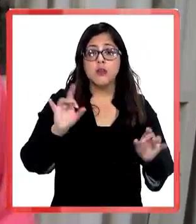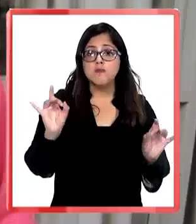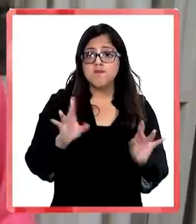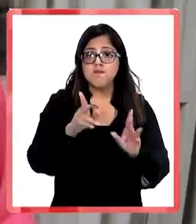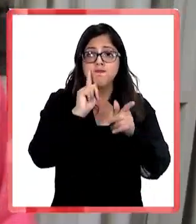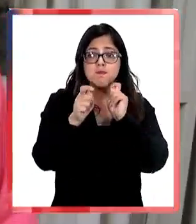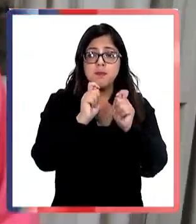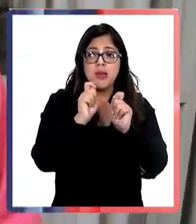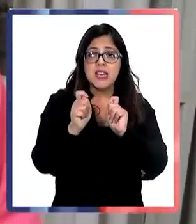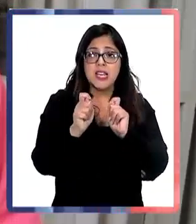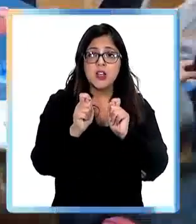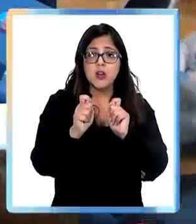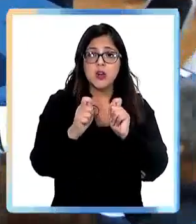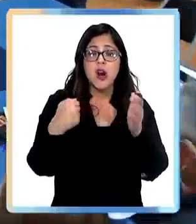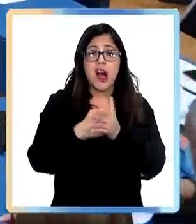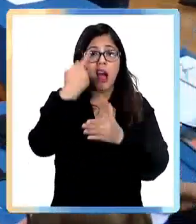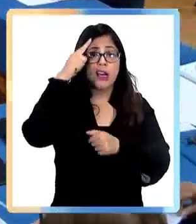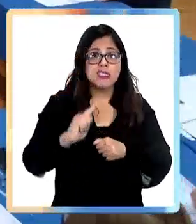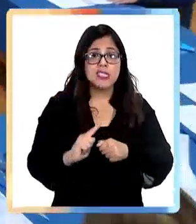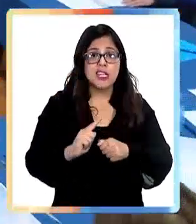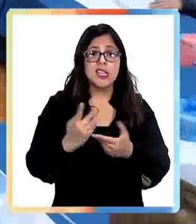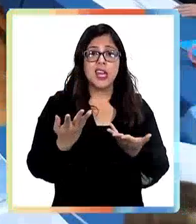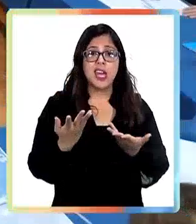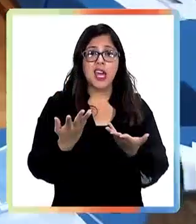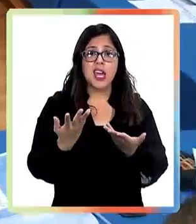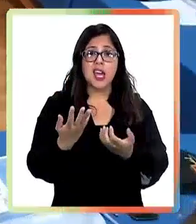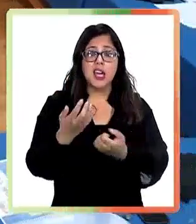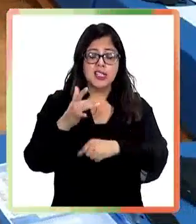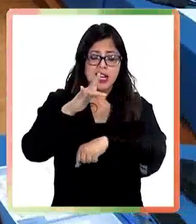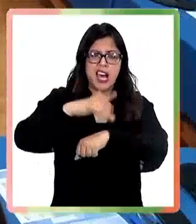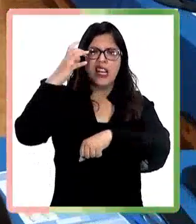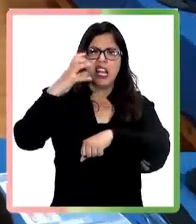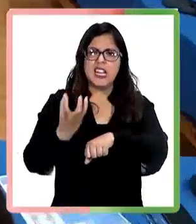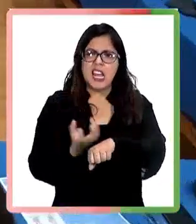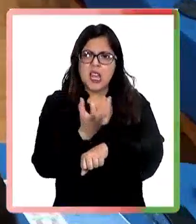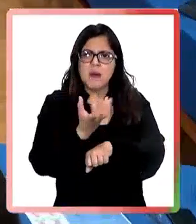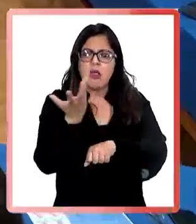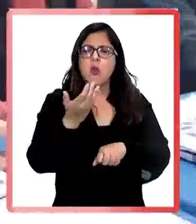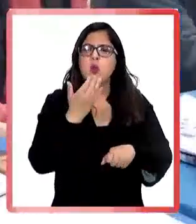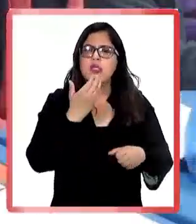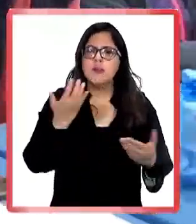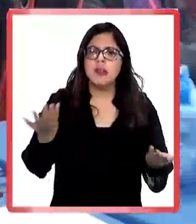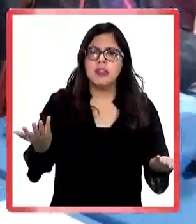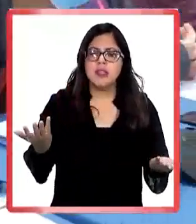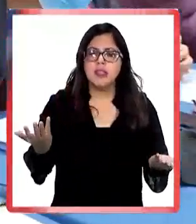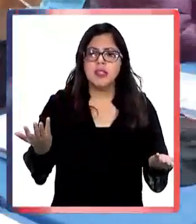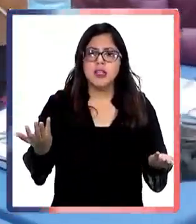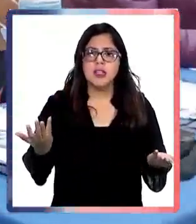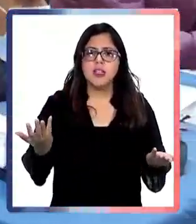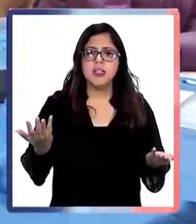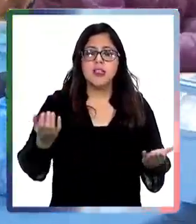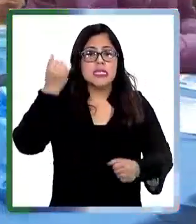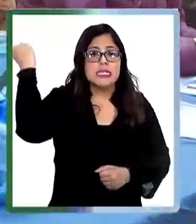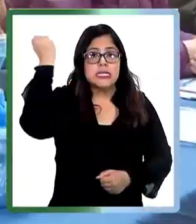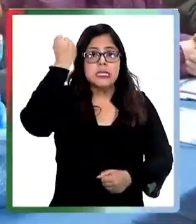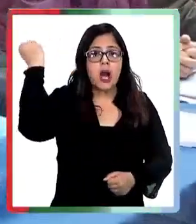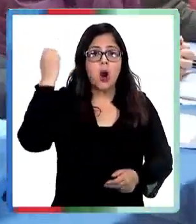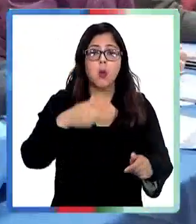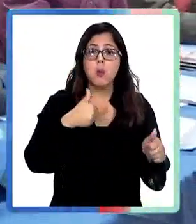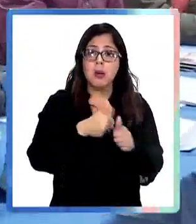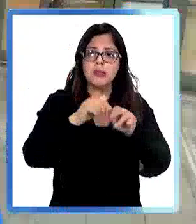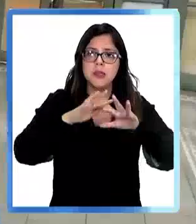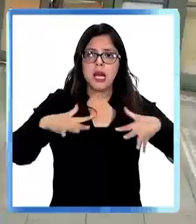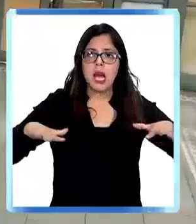hecho de estar cerca del río. Un primer grupo inició su curso miércoles, viernes y martes y un segundo lo hará la próxima